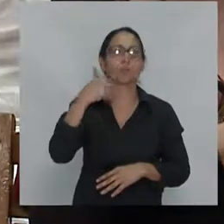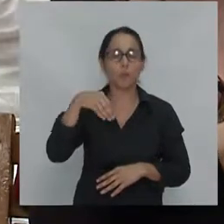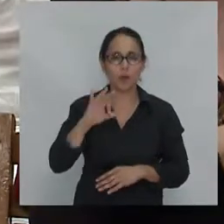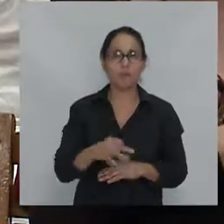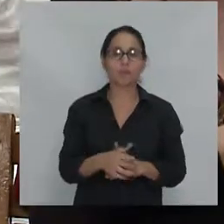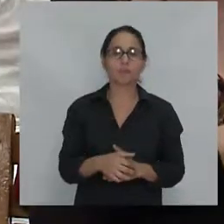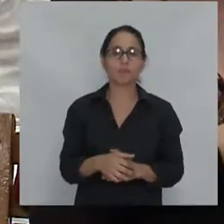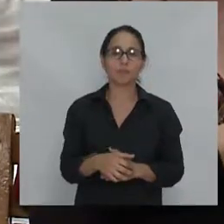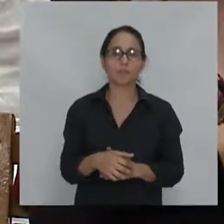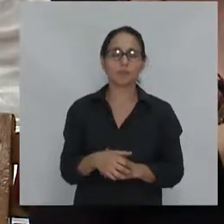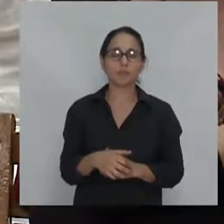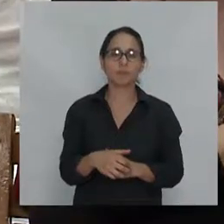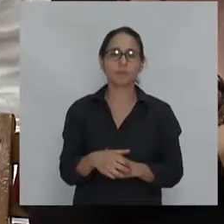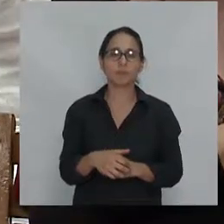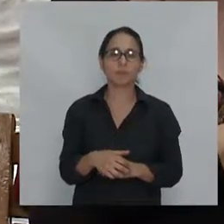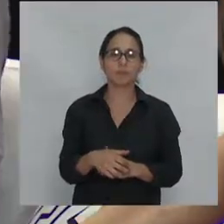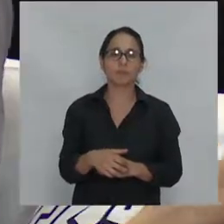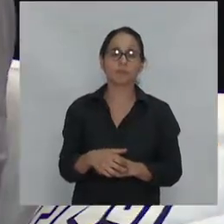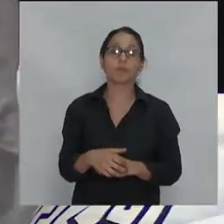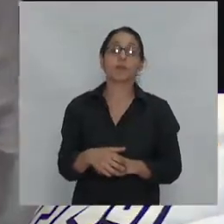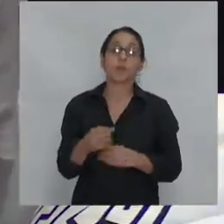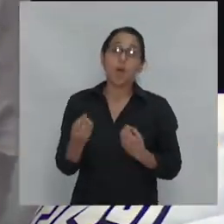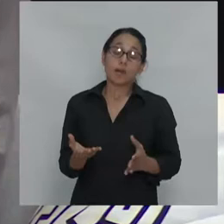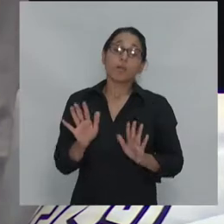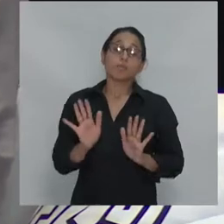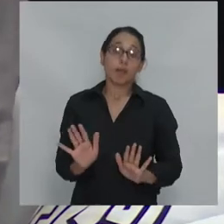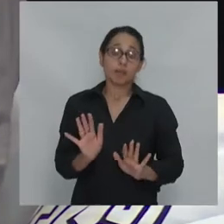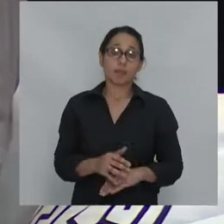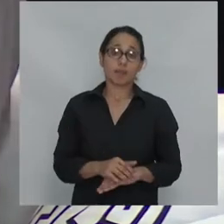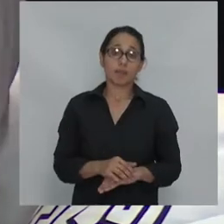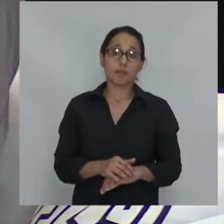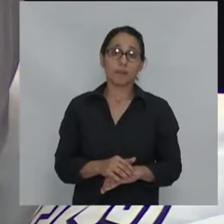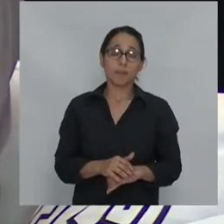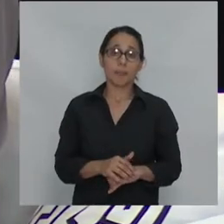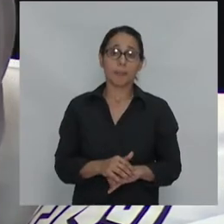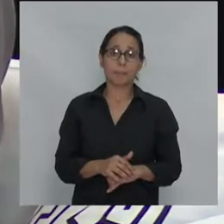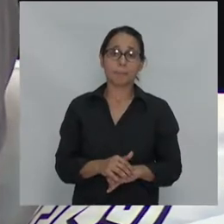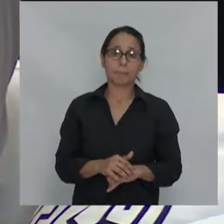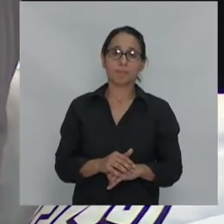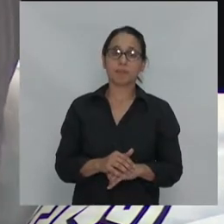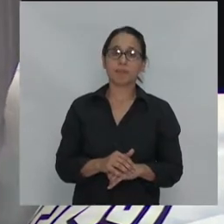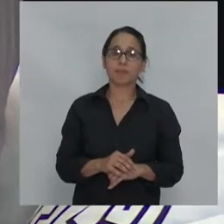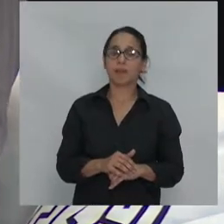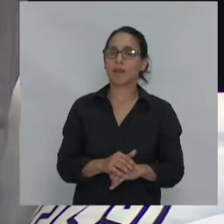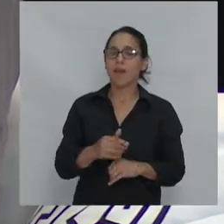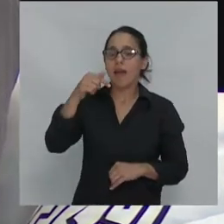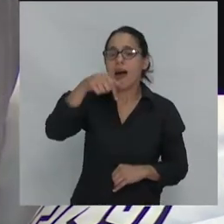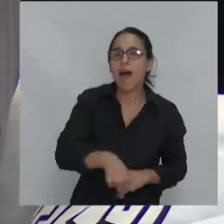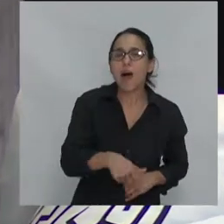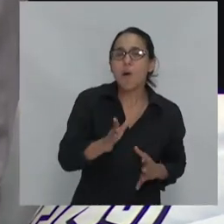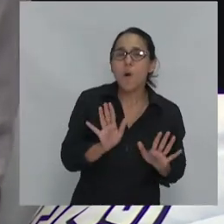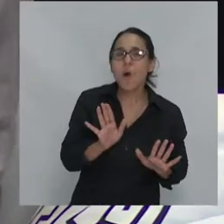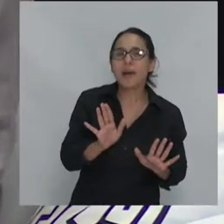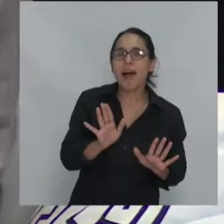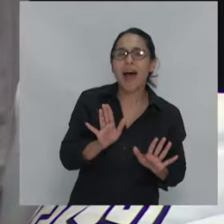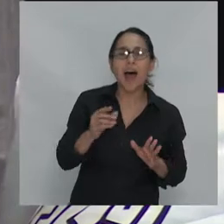pero bueno por supuesto esto no es el post neoliberalismo nuestro